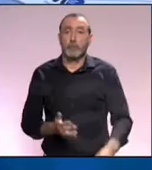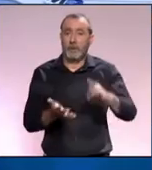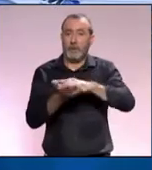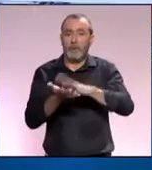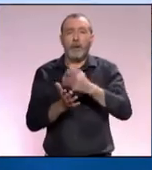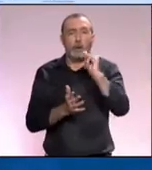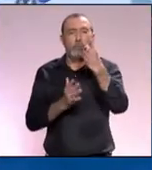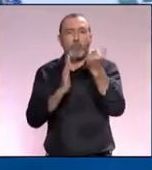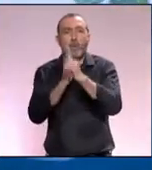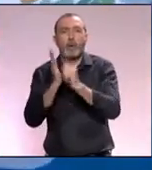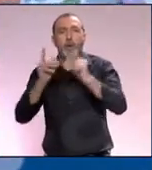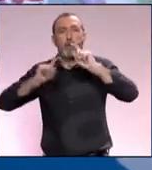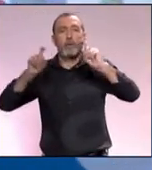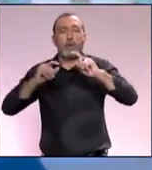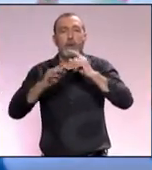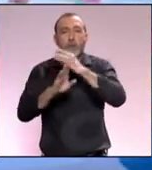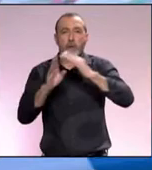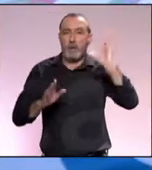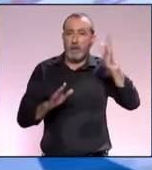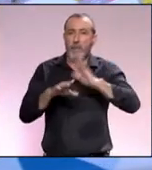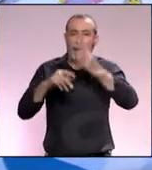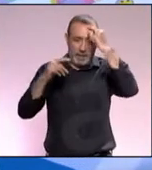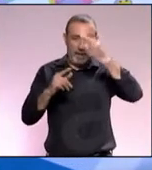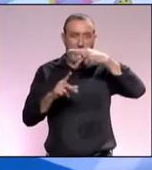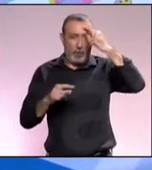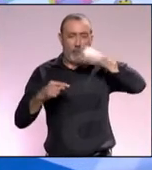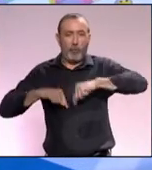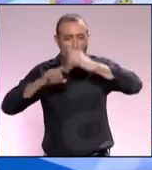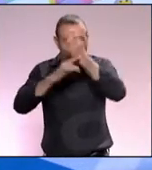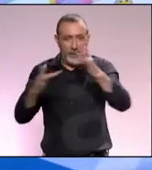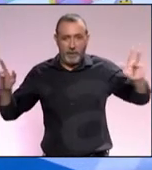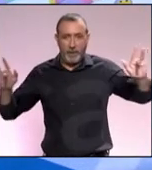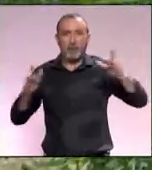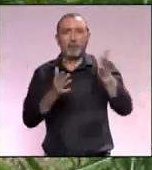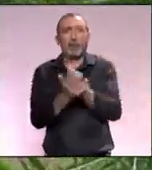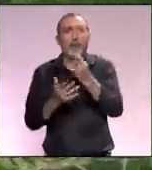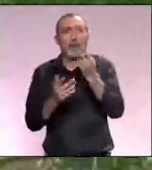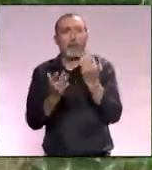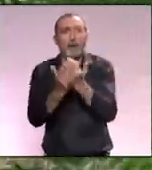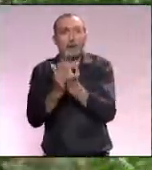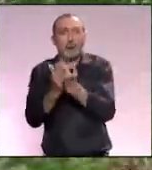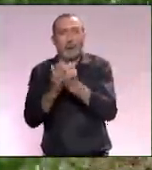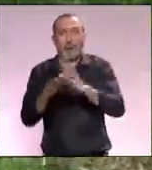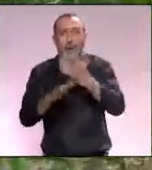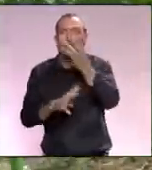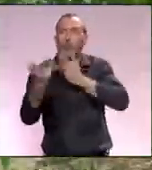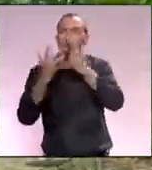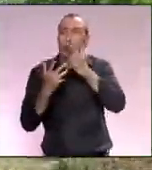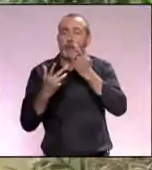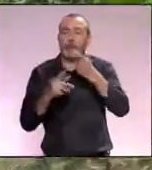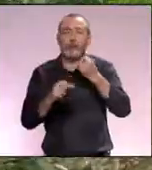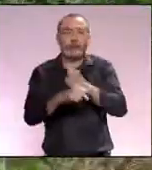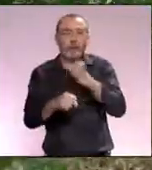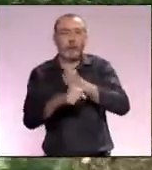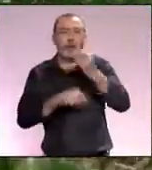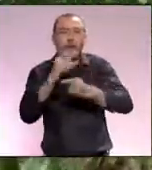Málaga dispone de un programa de educación ambiental como herramienta de concienciación. Miles de escolares participan en programas para conocer de primera mano la labor